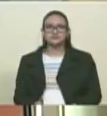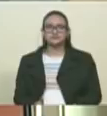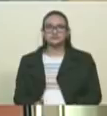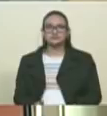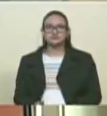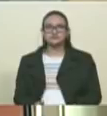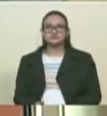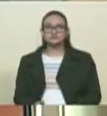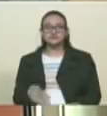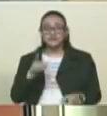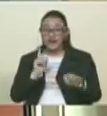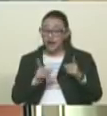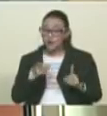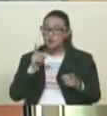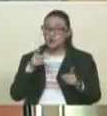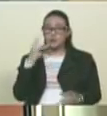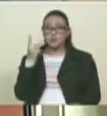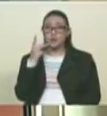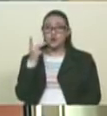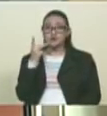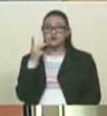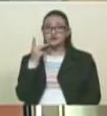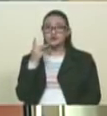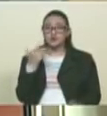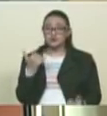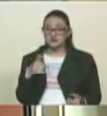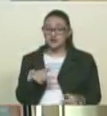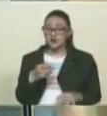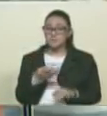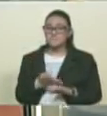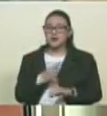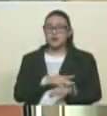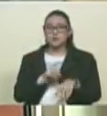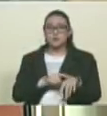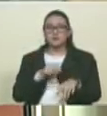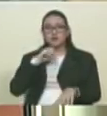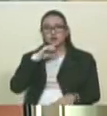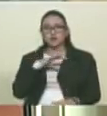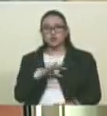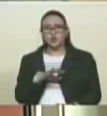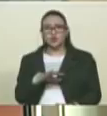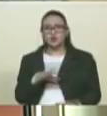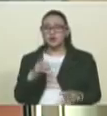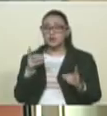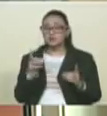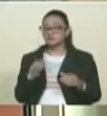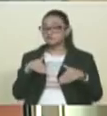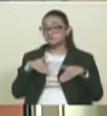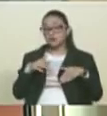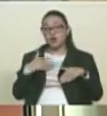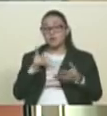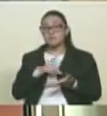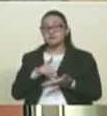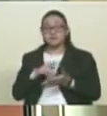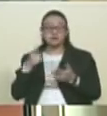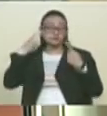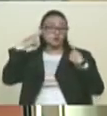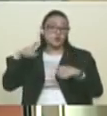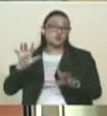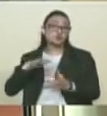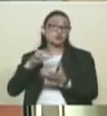Algunos partidos políticos que están en el peor momento de su historia, pues no solamente deciden no participar, hay a ellos, ese es su problema,